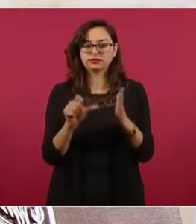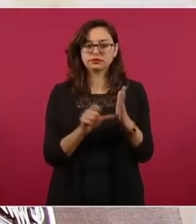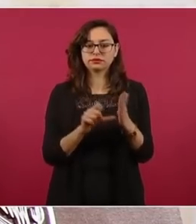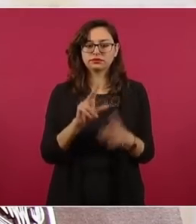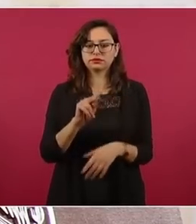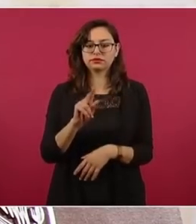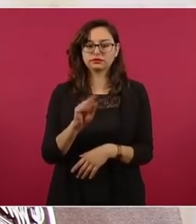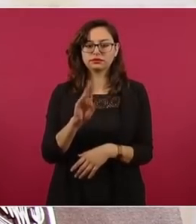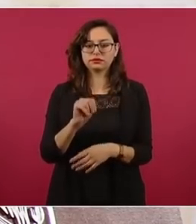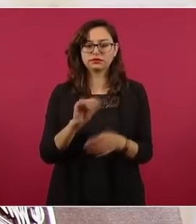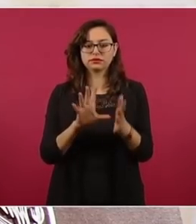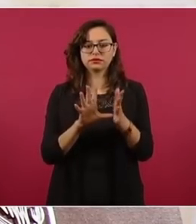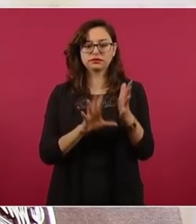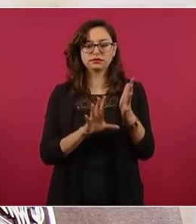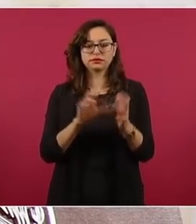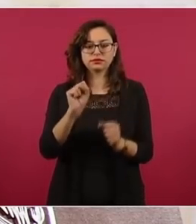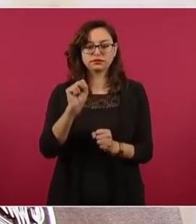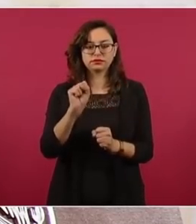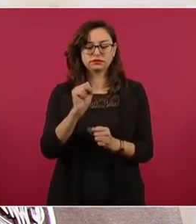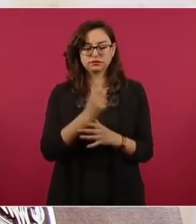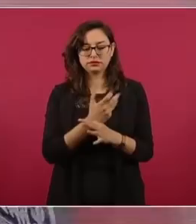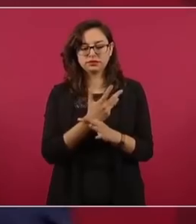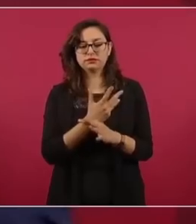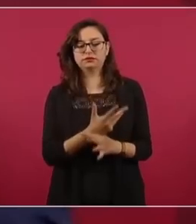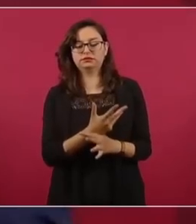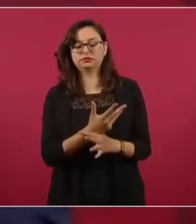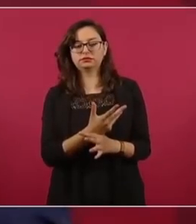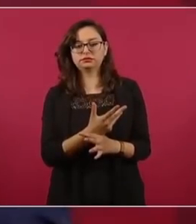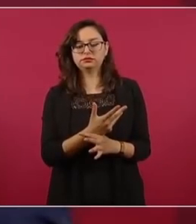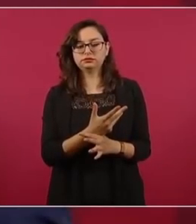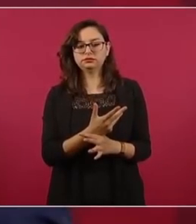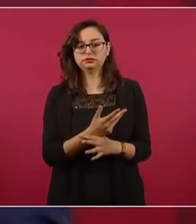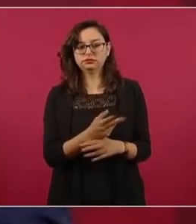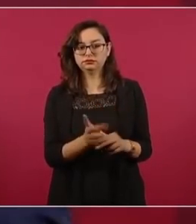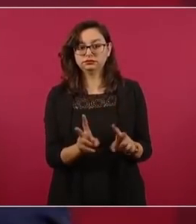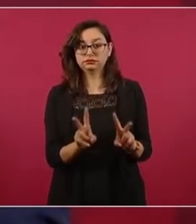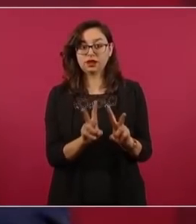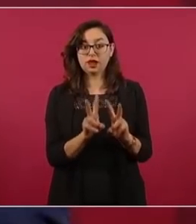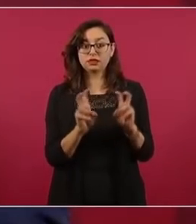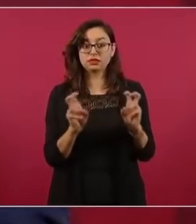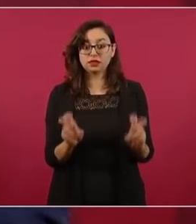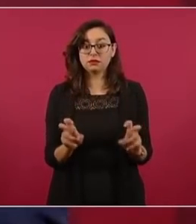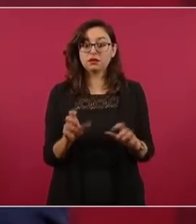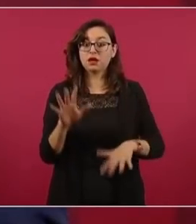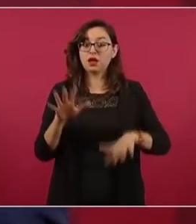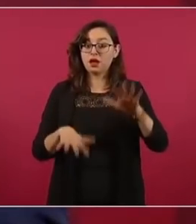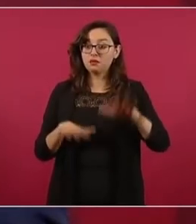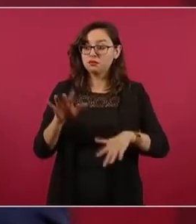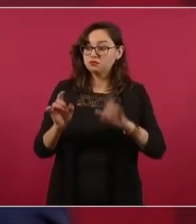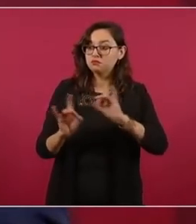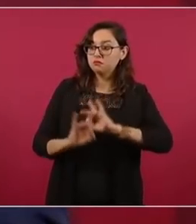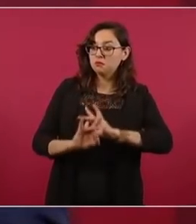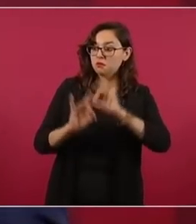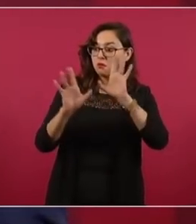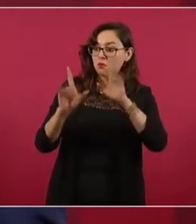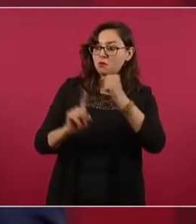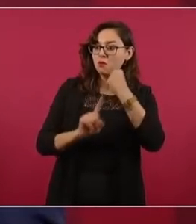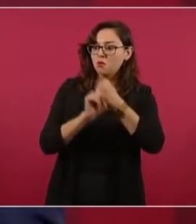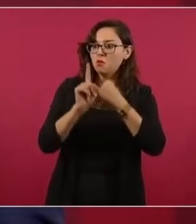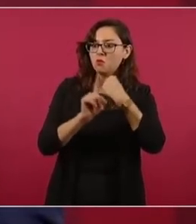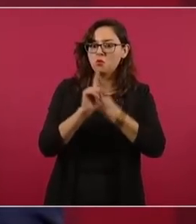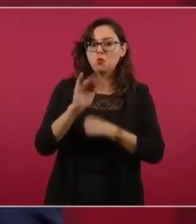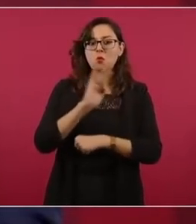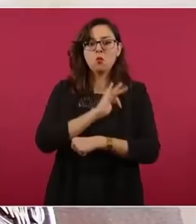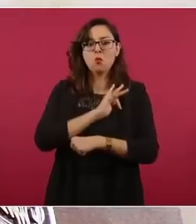89 de nuestra Constitución, resolver las controversias por la vía pacífica,